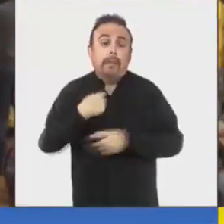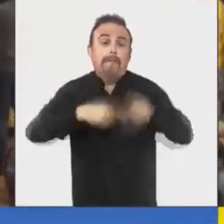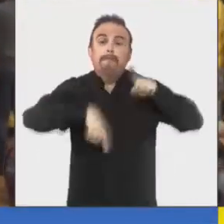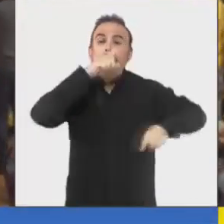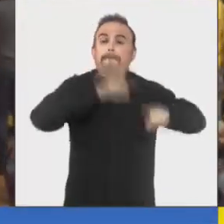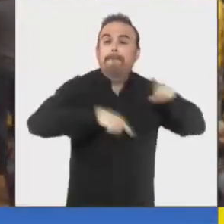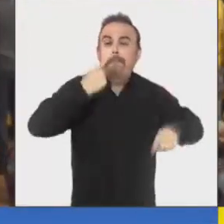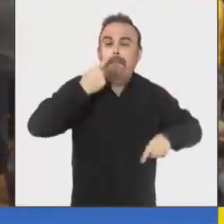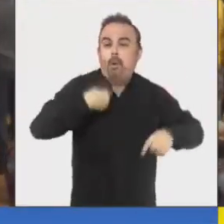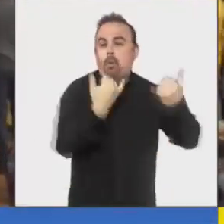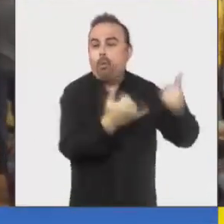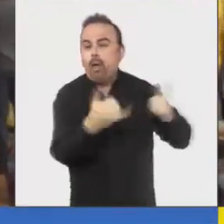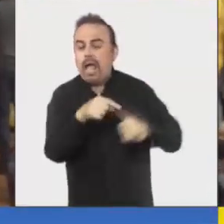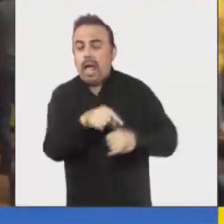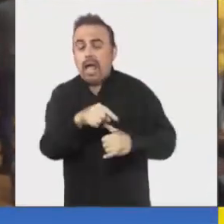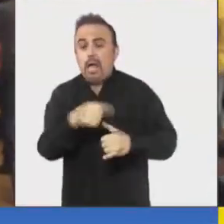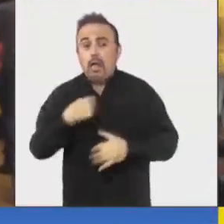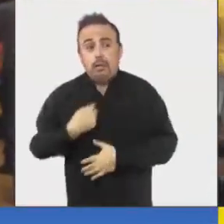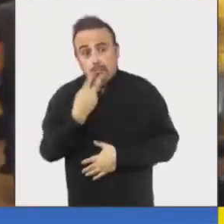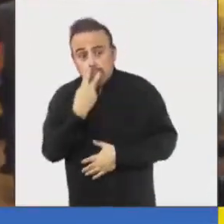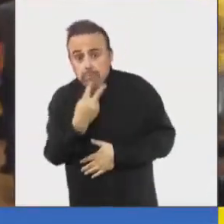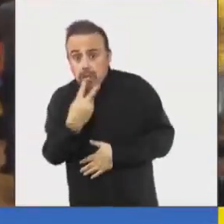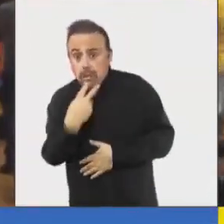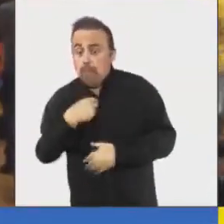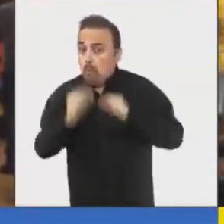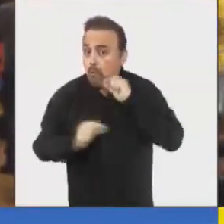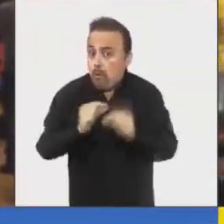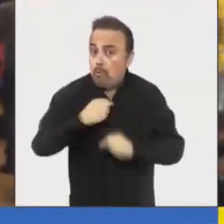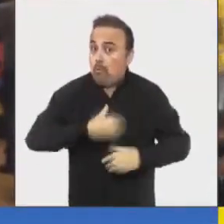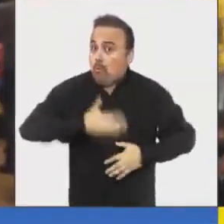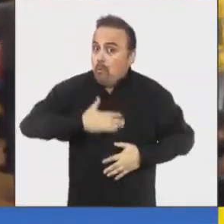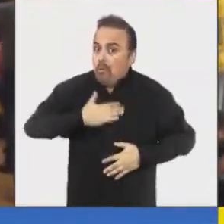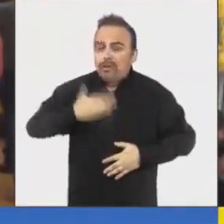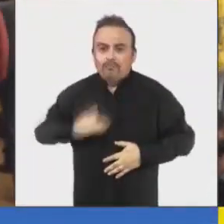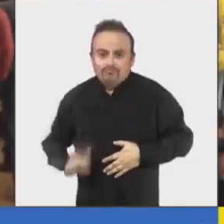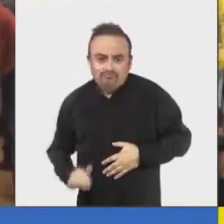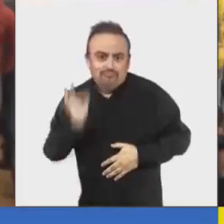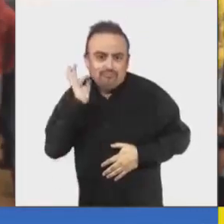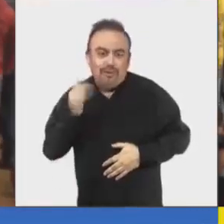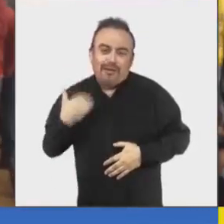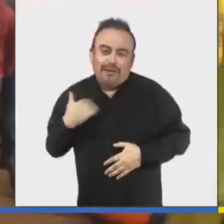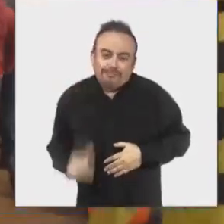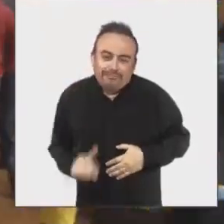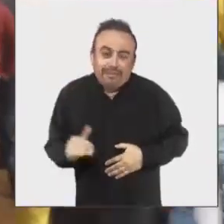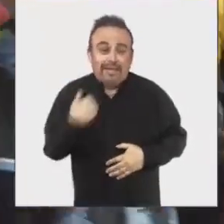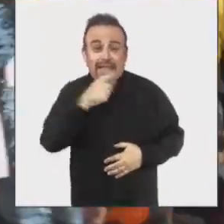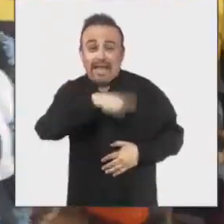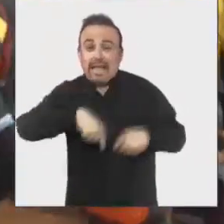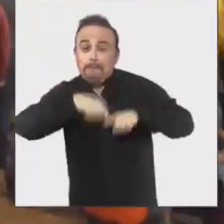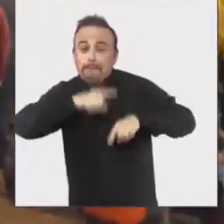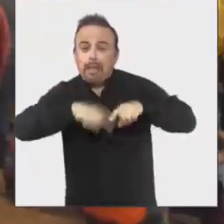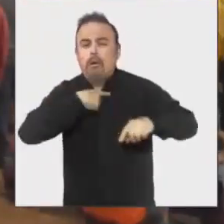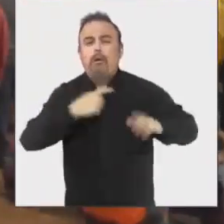primos jugando y me empezó a gustar de a poco, de niña jugaba, pero con mis primos como que me dejaban aparte. Entonces después